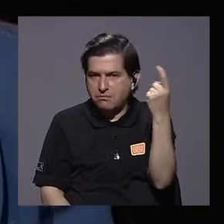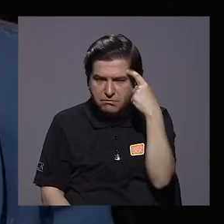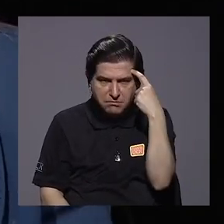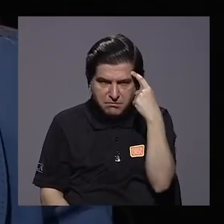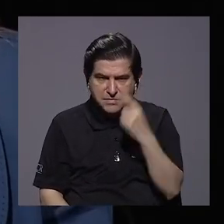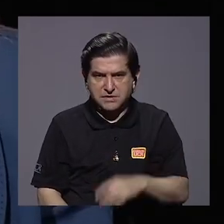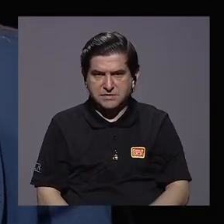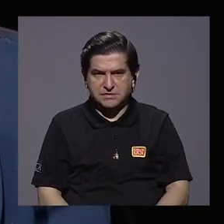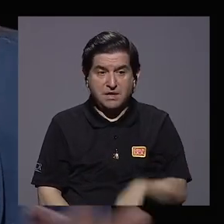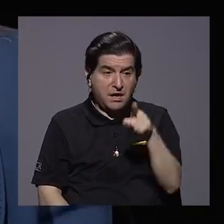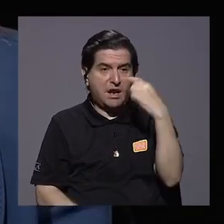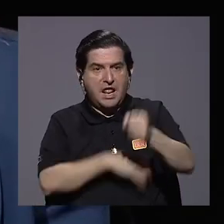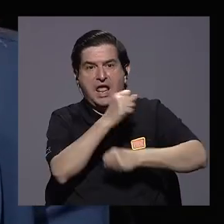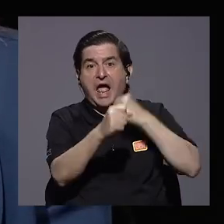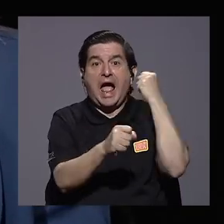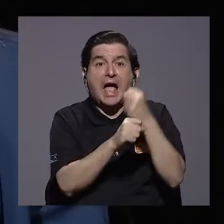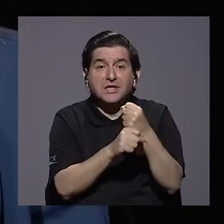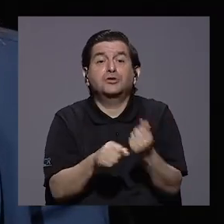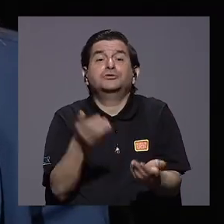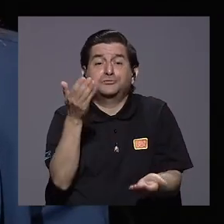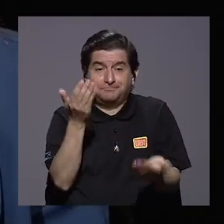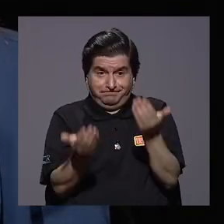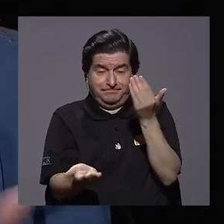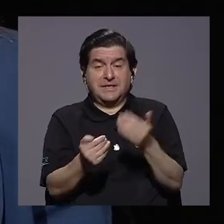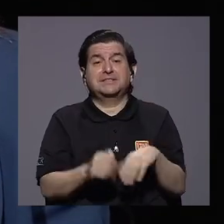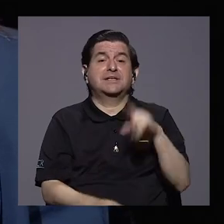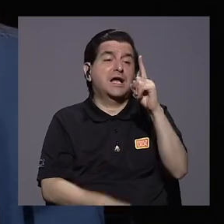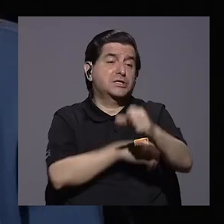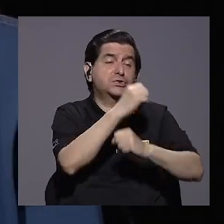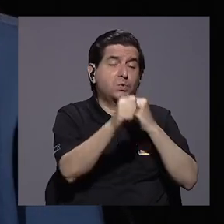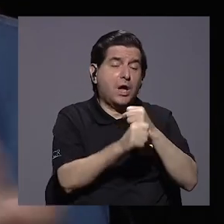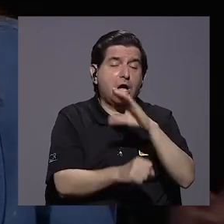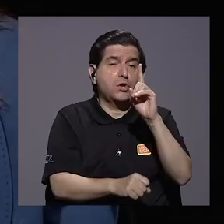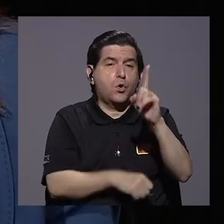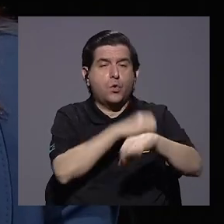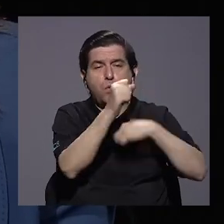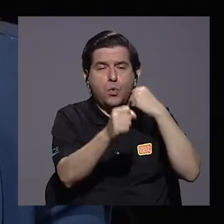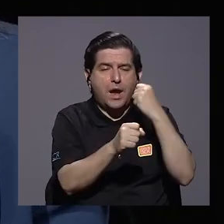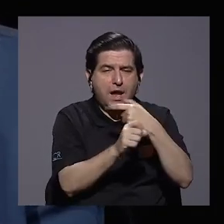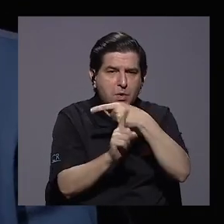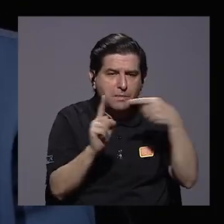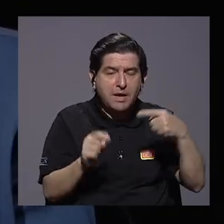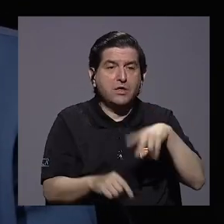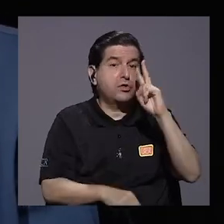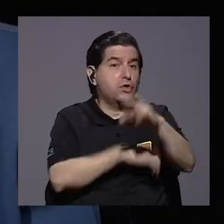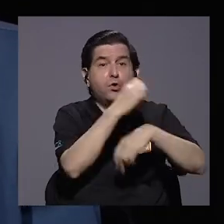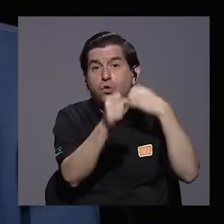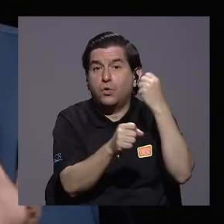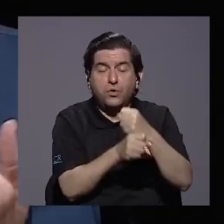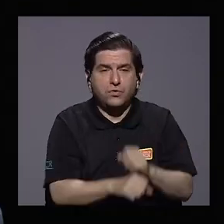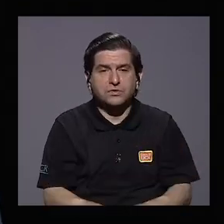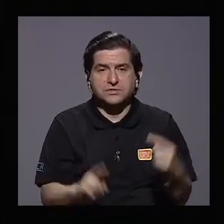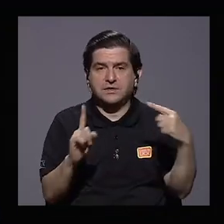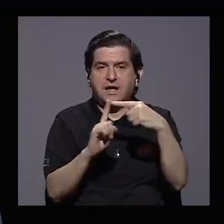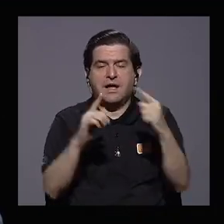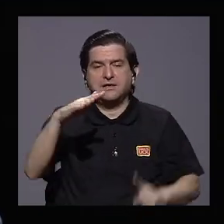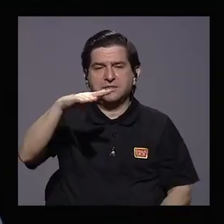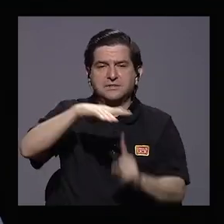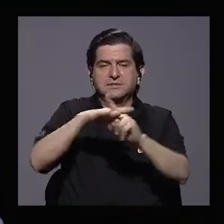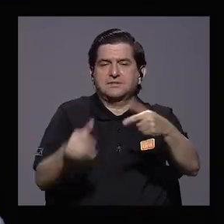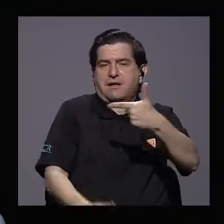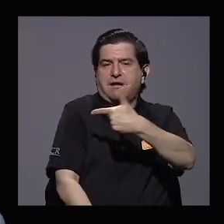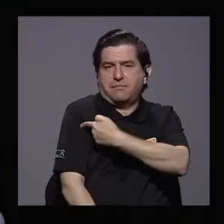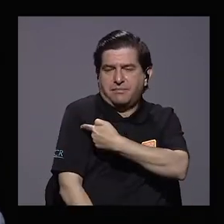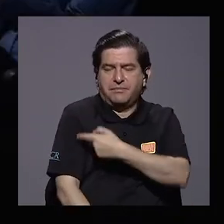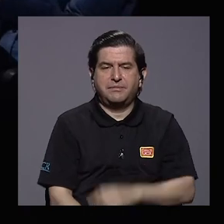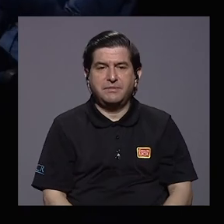iba a ser de años porque probablemente esto se va a ir un año o año y medio o dos años. Hasta que aparezca la vacuna. Sí, y